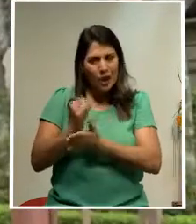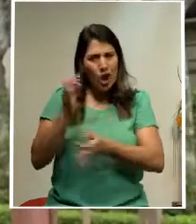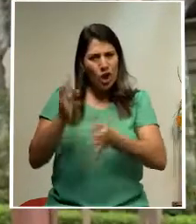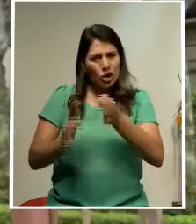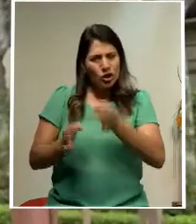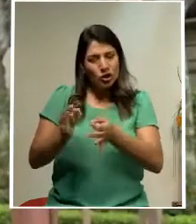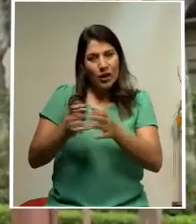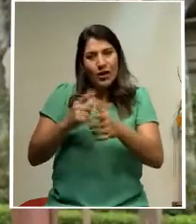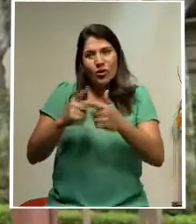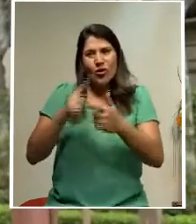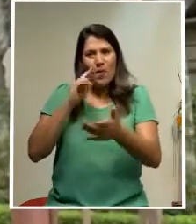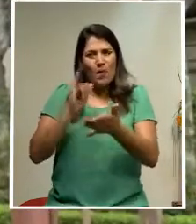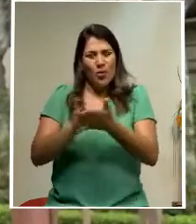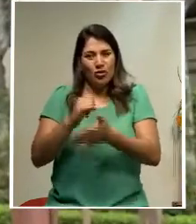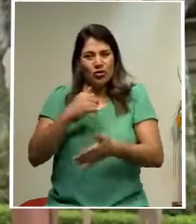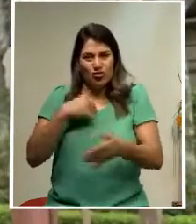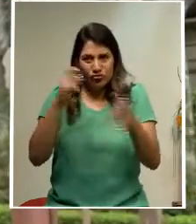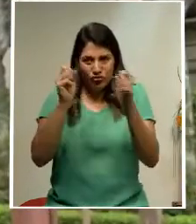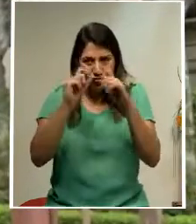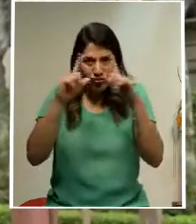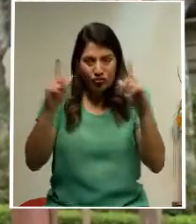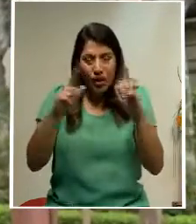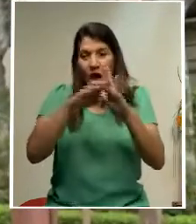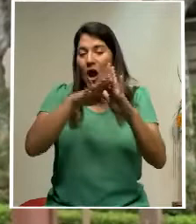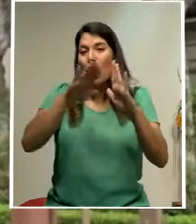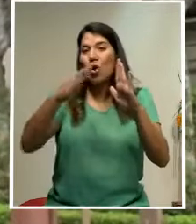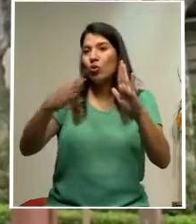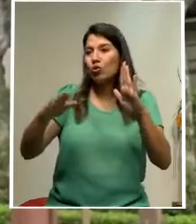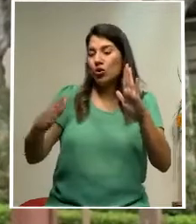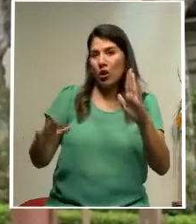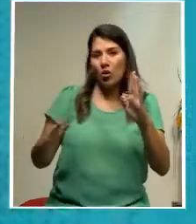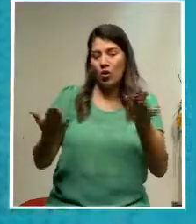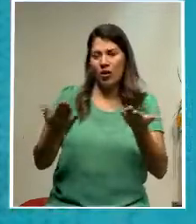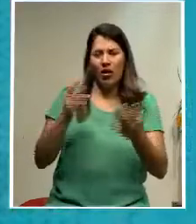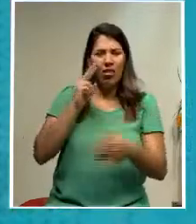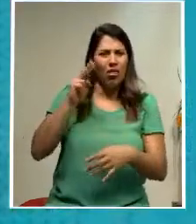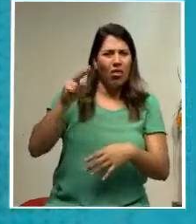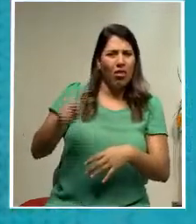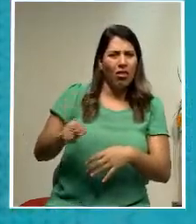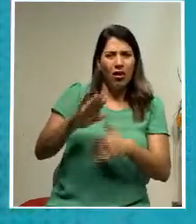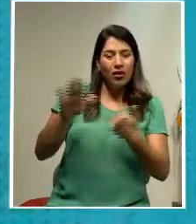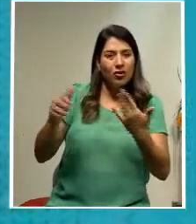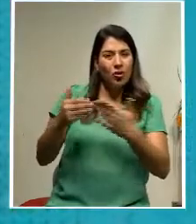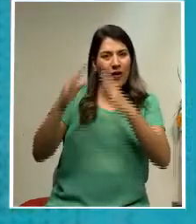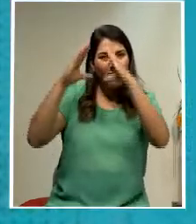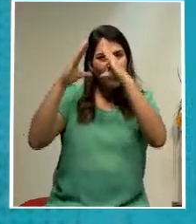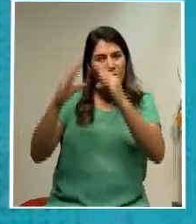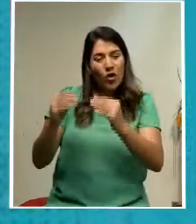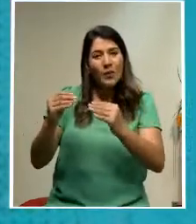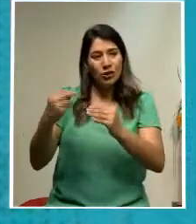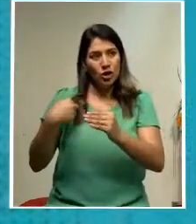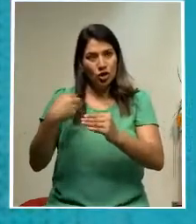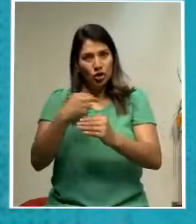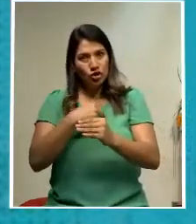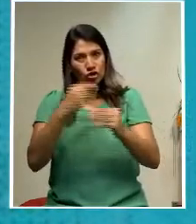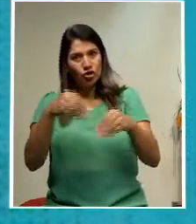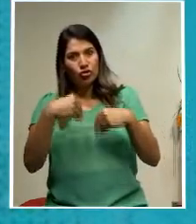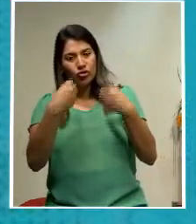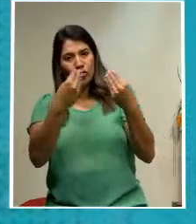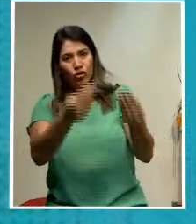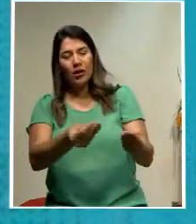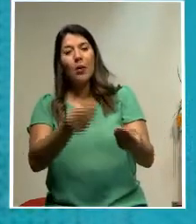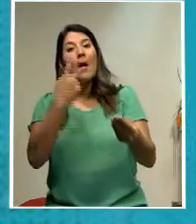sobremanera que la Contraloría haya pasado por alto toda la información que la municipalidad suministró